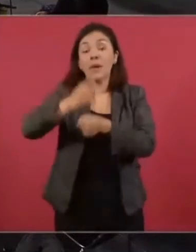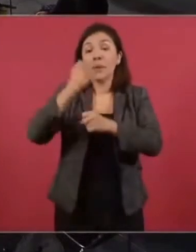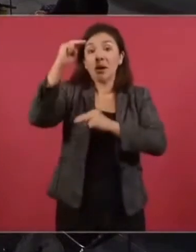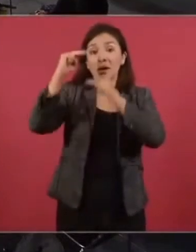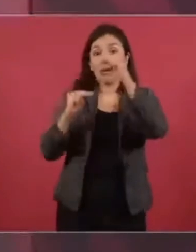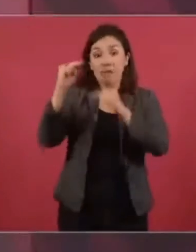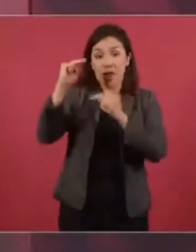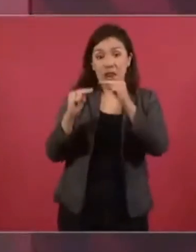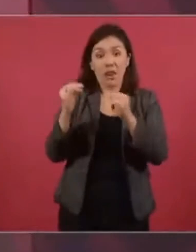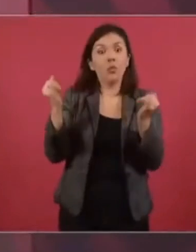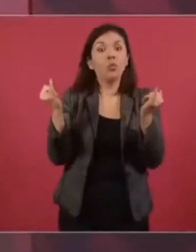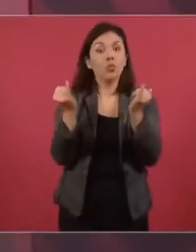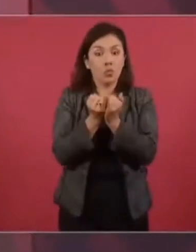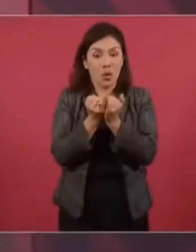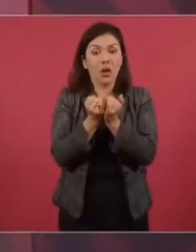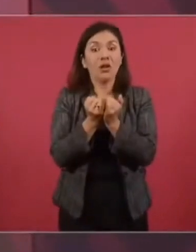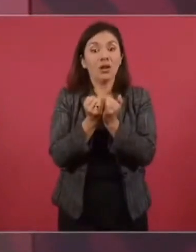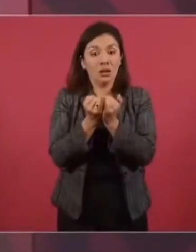también